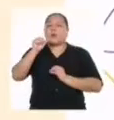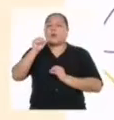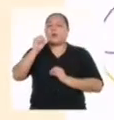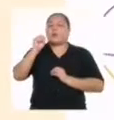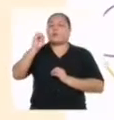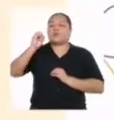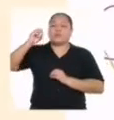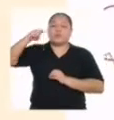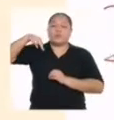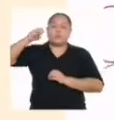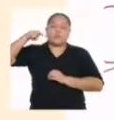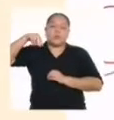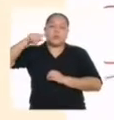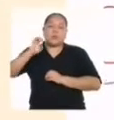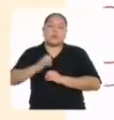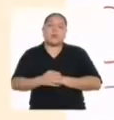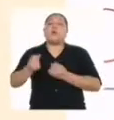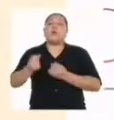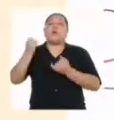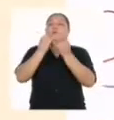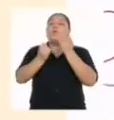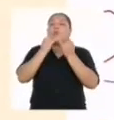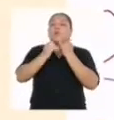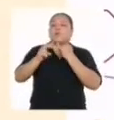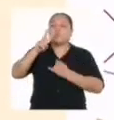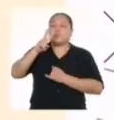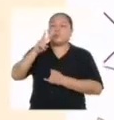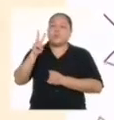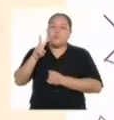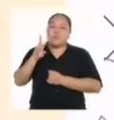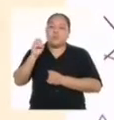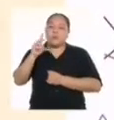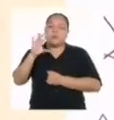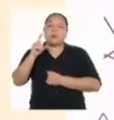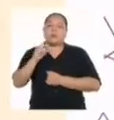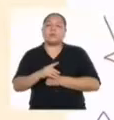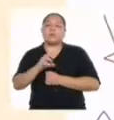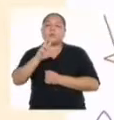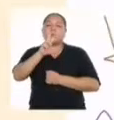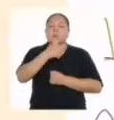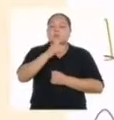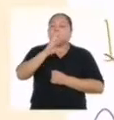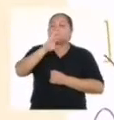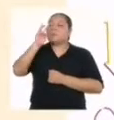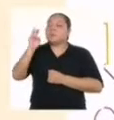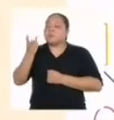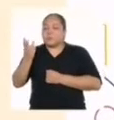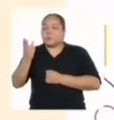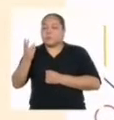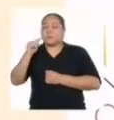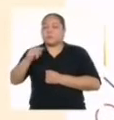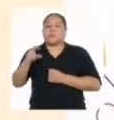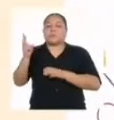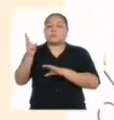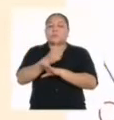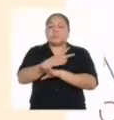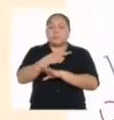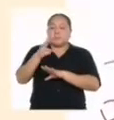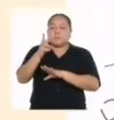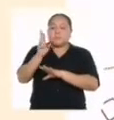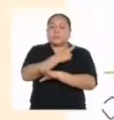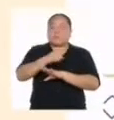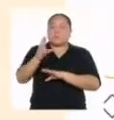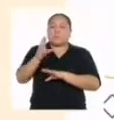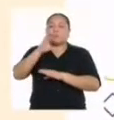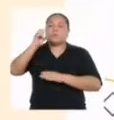se repiten los últimos sonidos de las vocales de los versos. Desde el tercer al sexto verso, tenemos rimas consonantes,